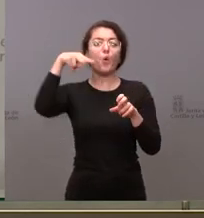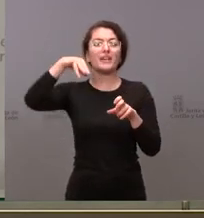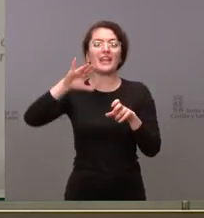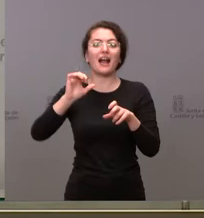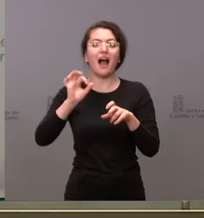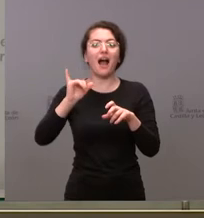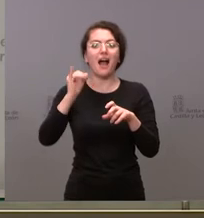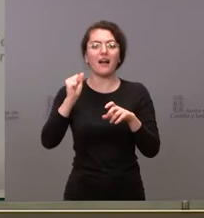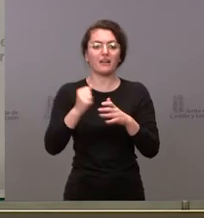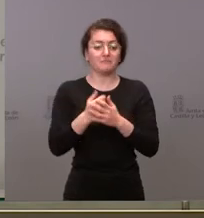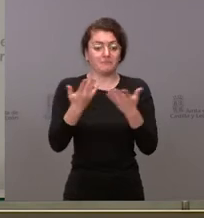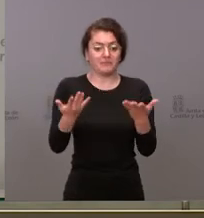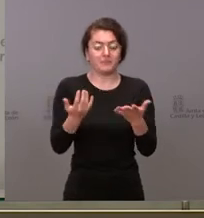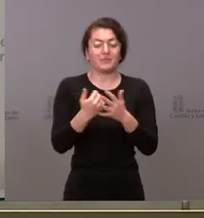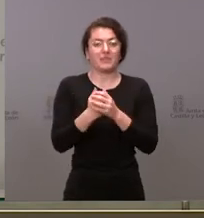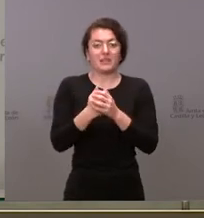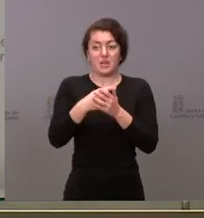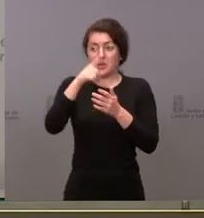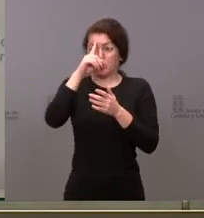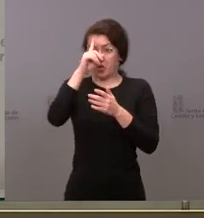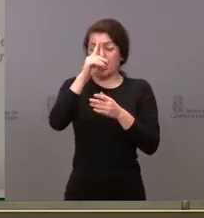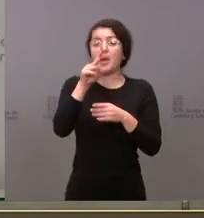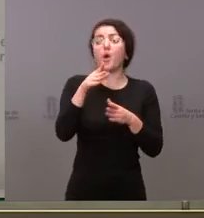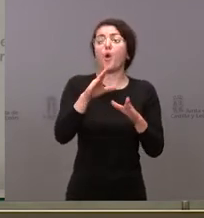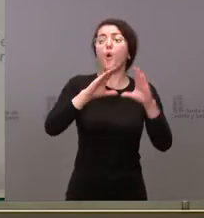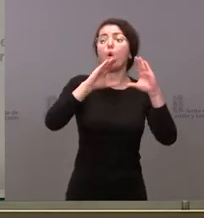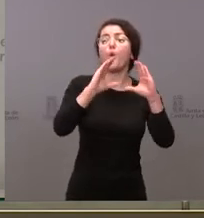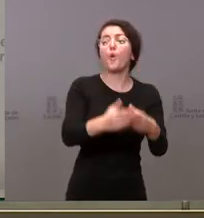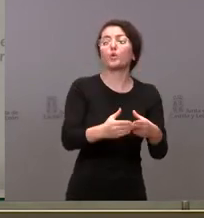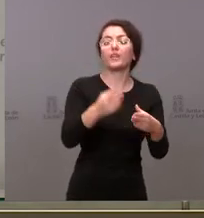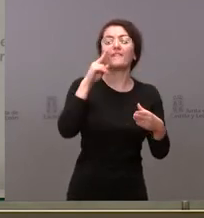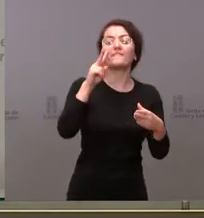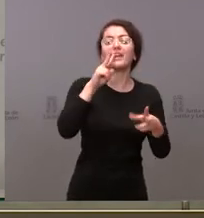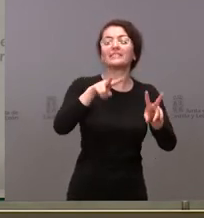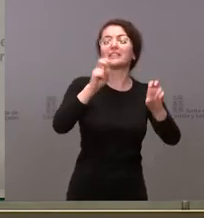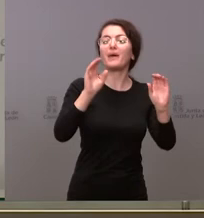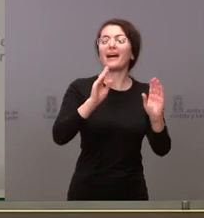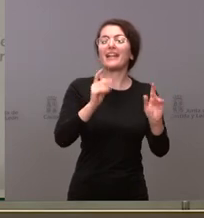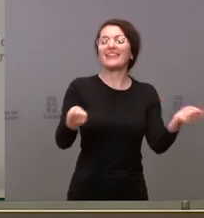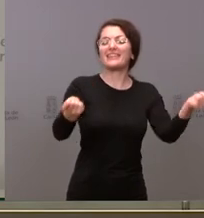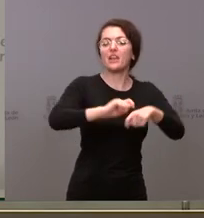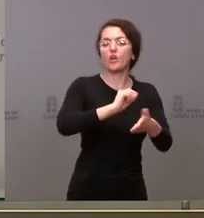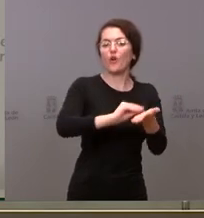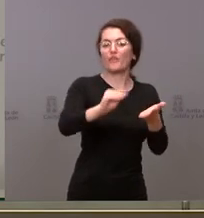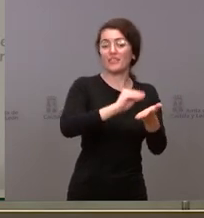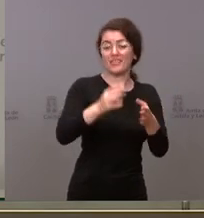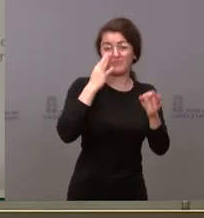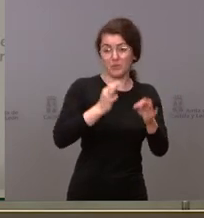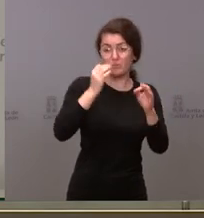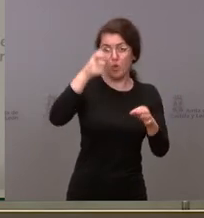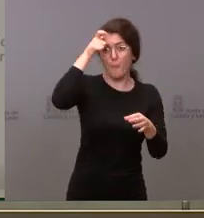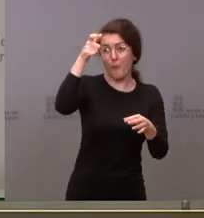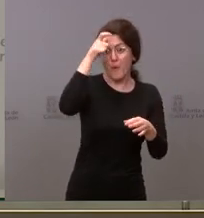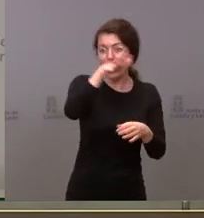¿cómo ve la Junta este escenario de cierre de oficinas sobre todo en el medio rural y qué alternativas hay para la gente?